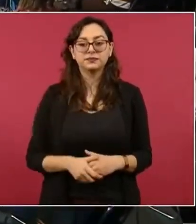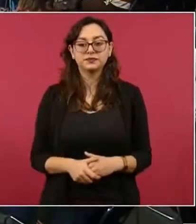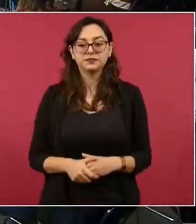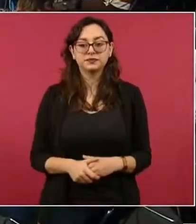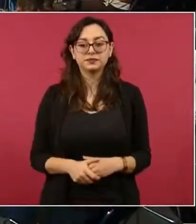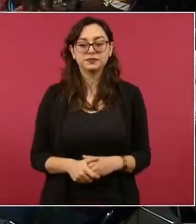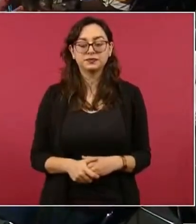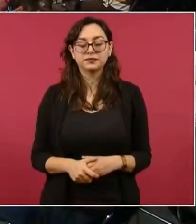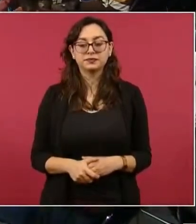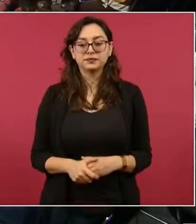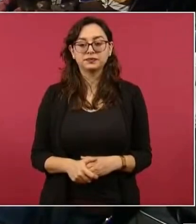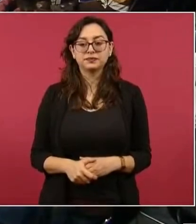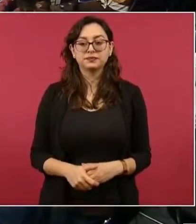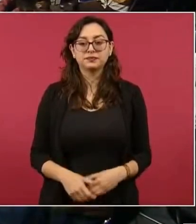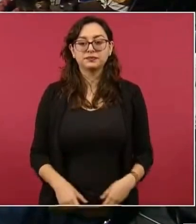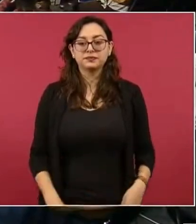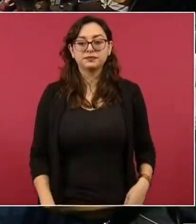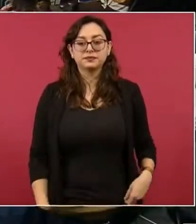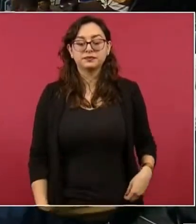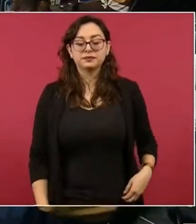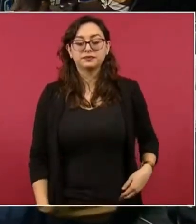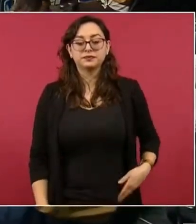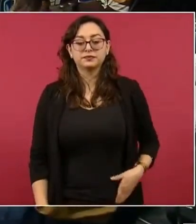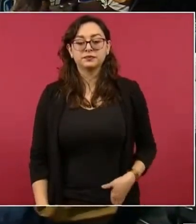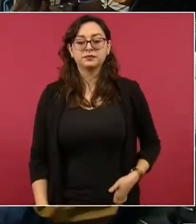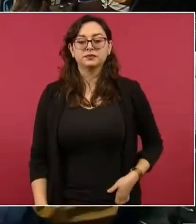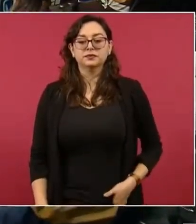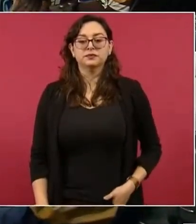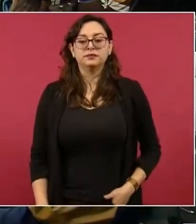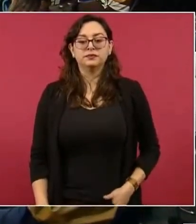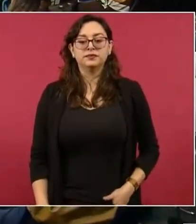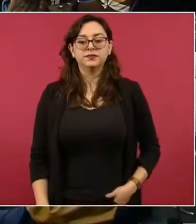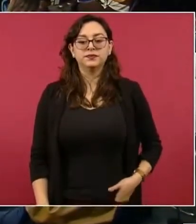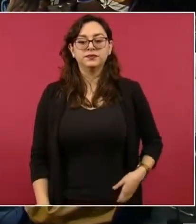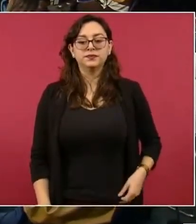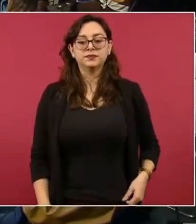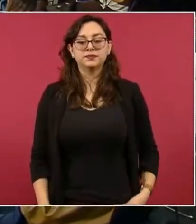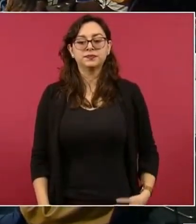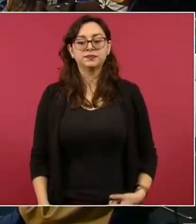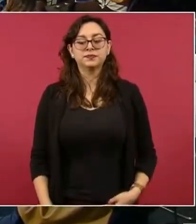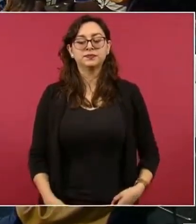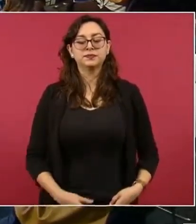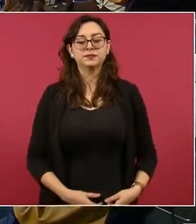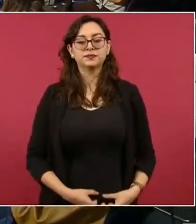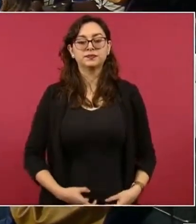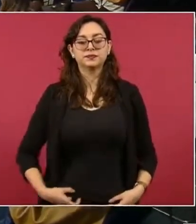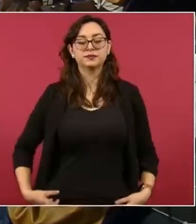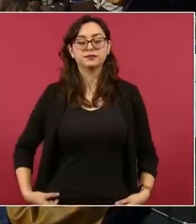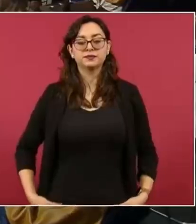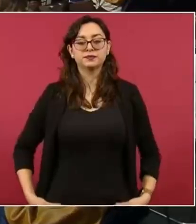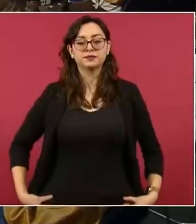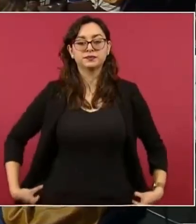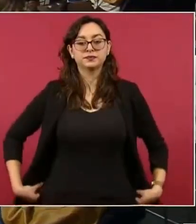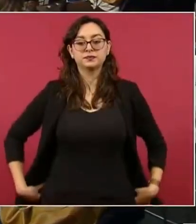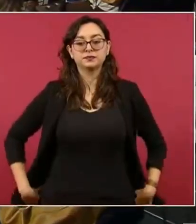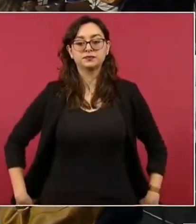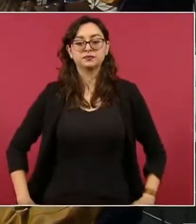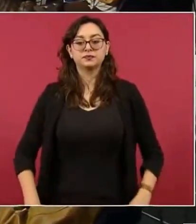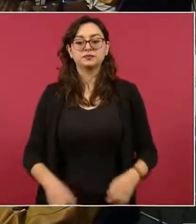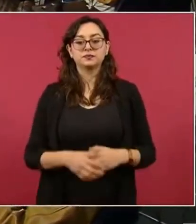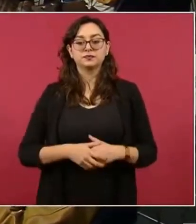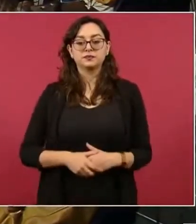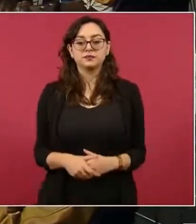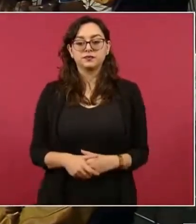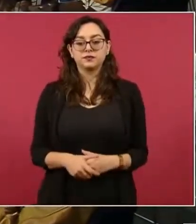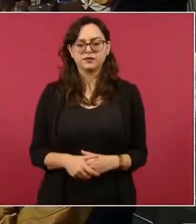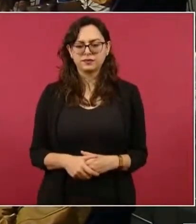si lo que yo sé es que tienen cuentas en la bolsa valores. Sí especulan no